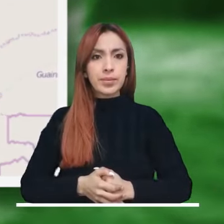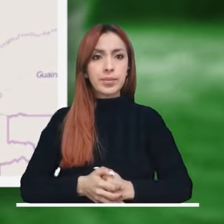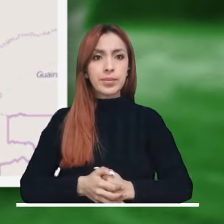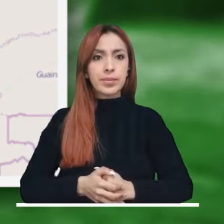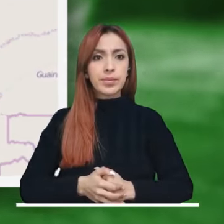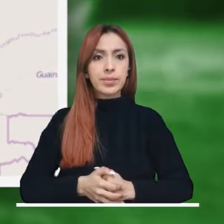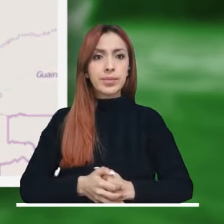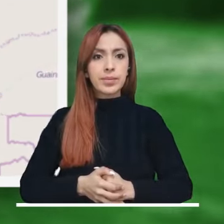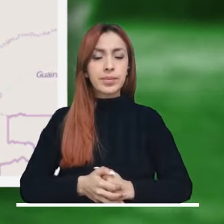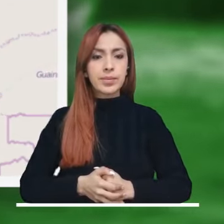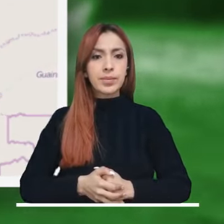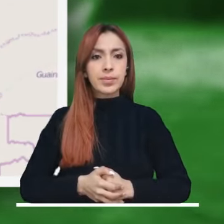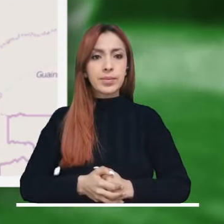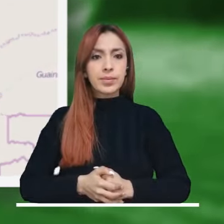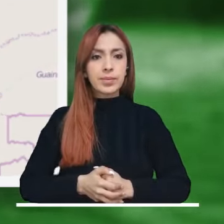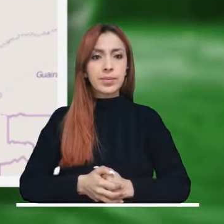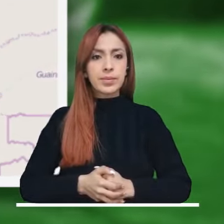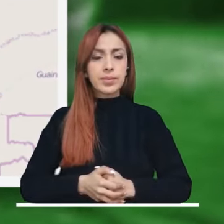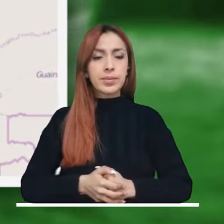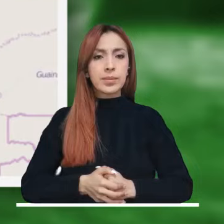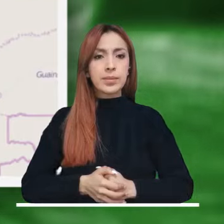arroyos Camargo y Carito.